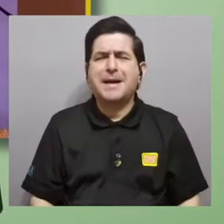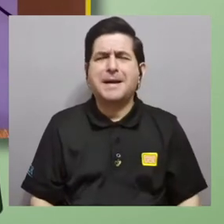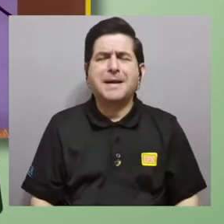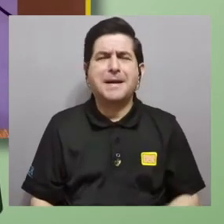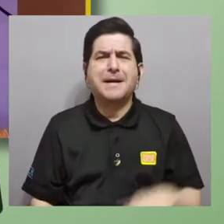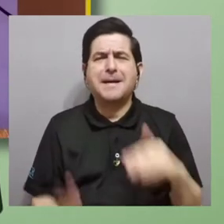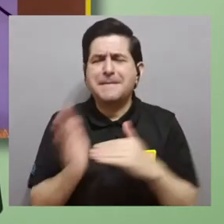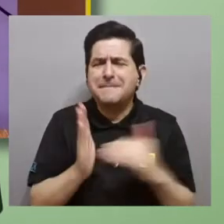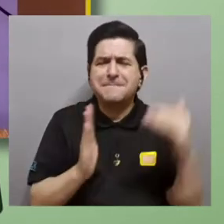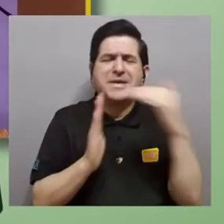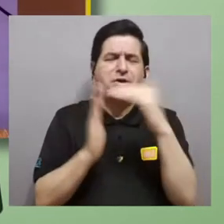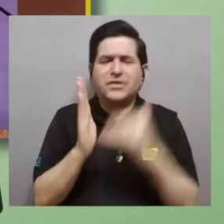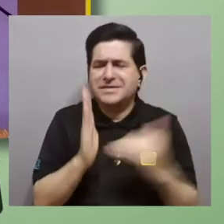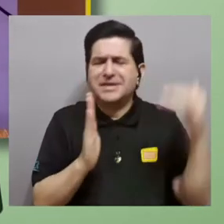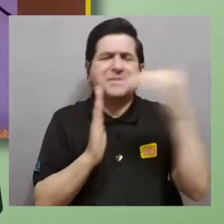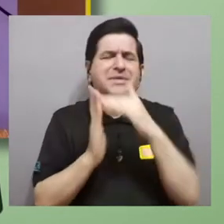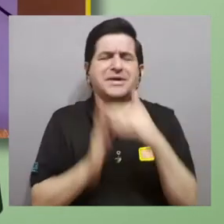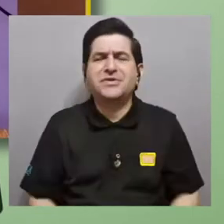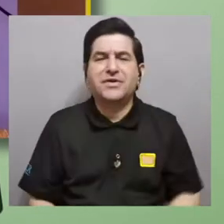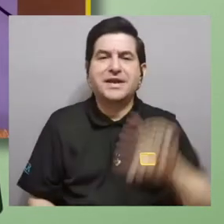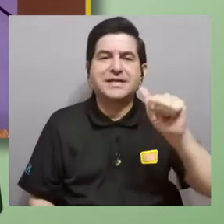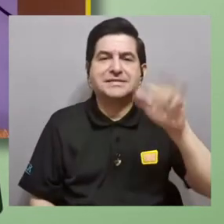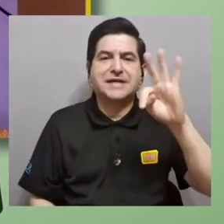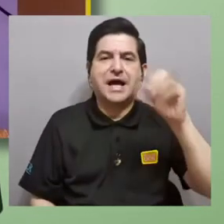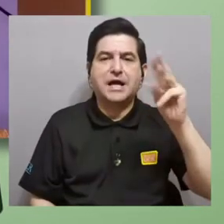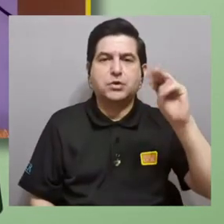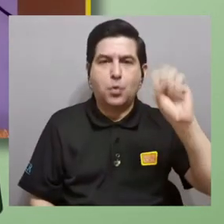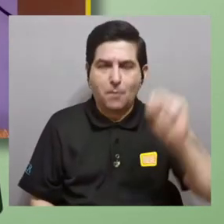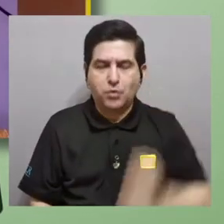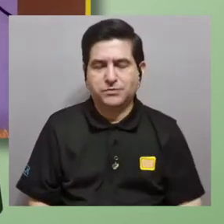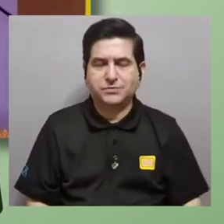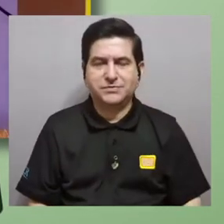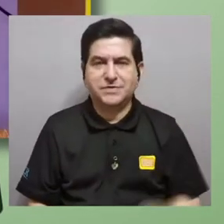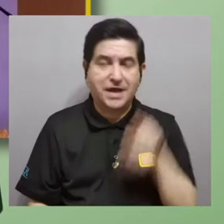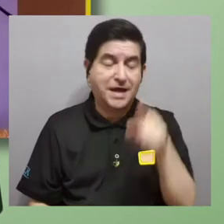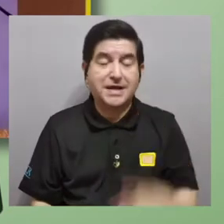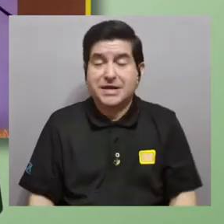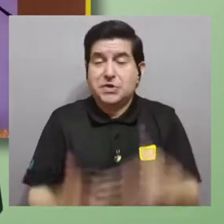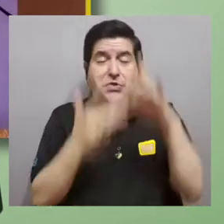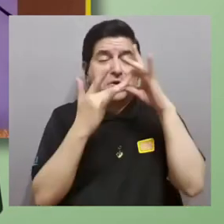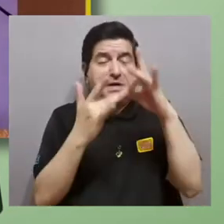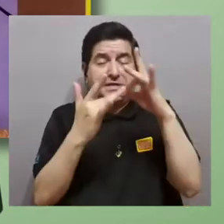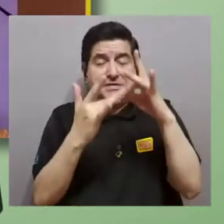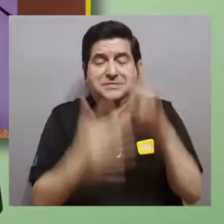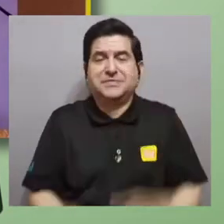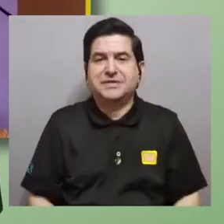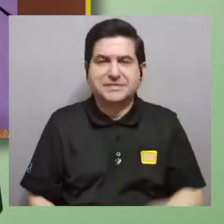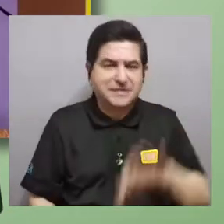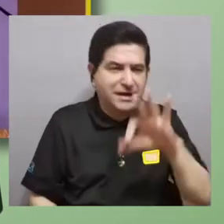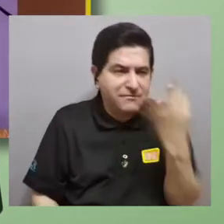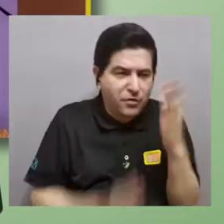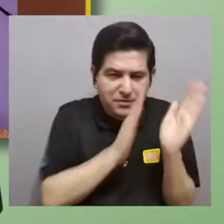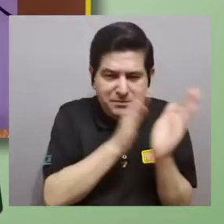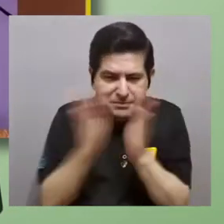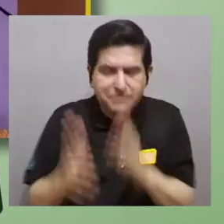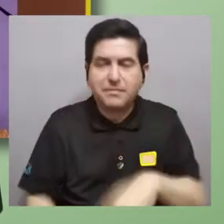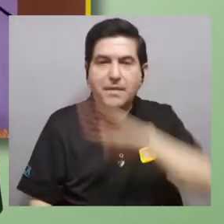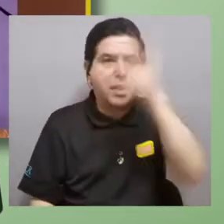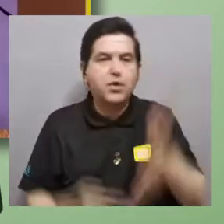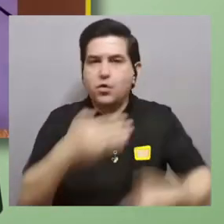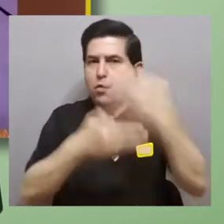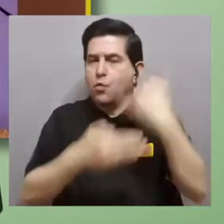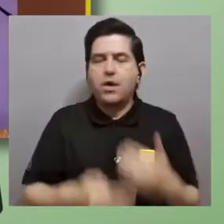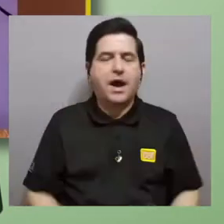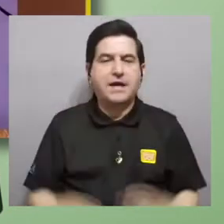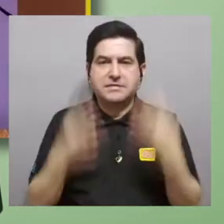billones de átomos. Es una disposición tan especial y particular que nunca se ha